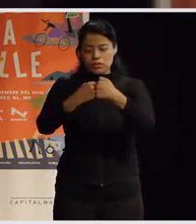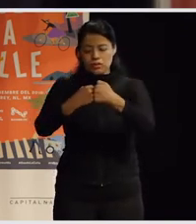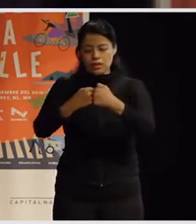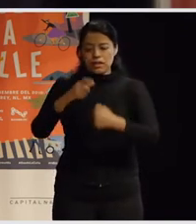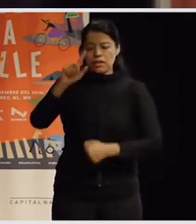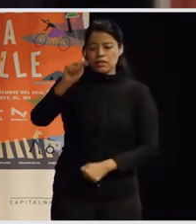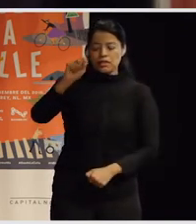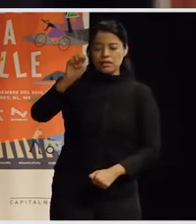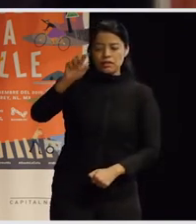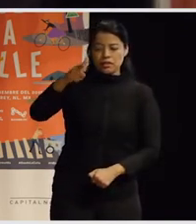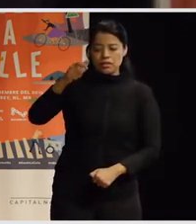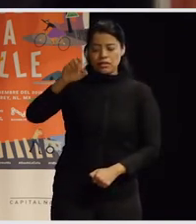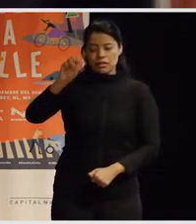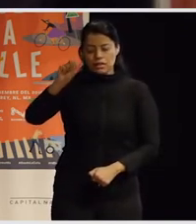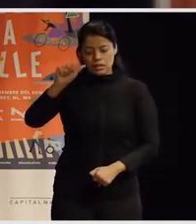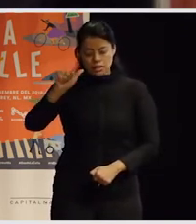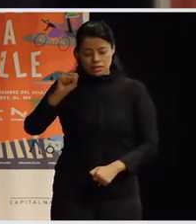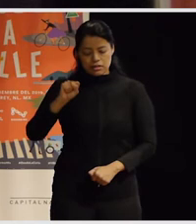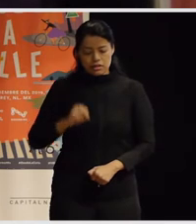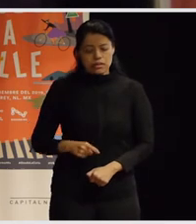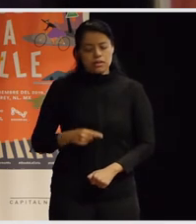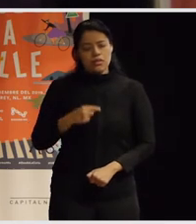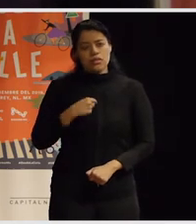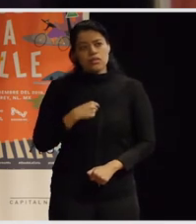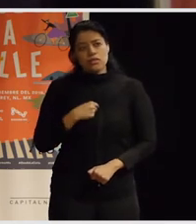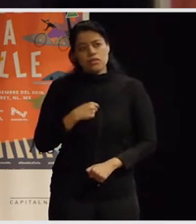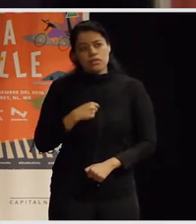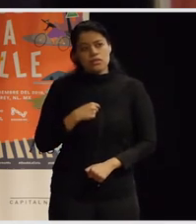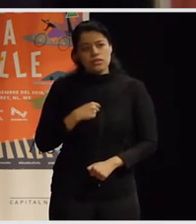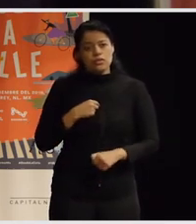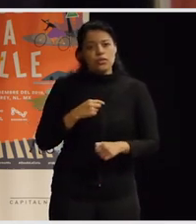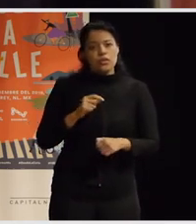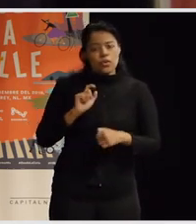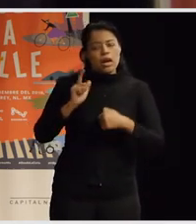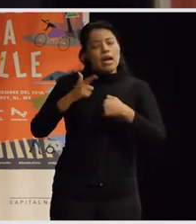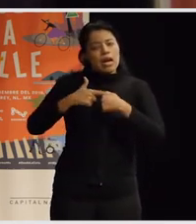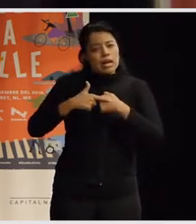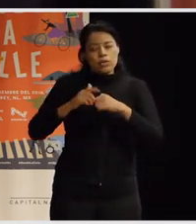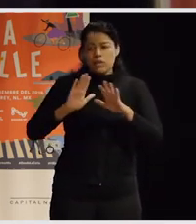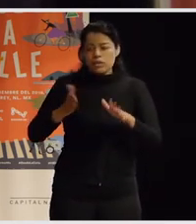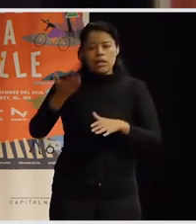Y perdón, si perdí en una primera instancia algo que ya mencionaron, pero quería preguntar